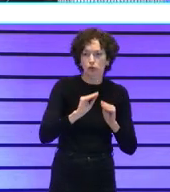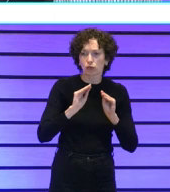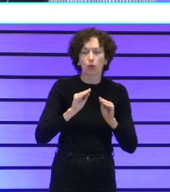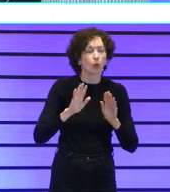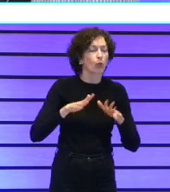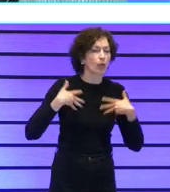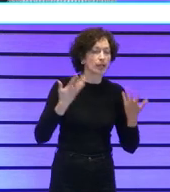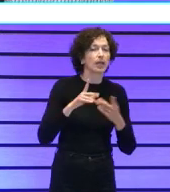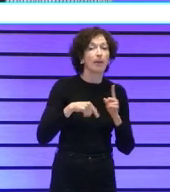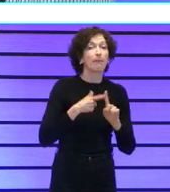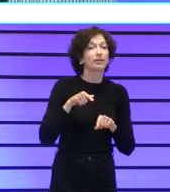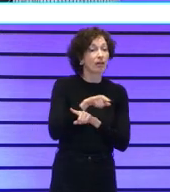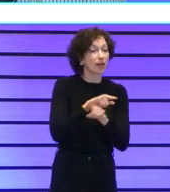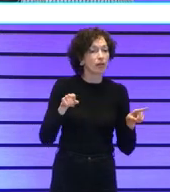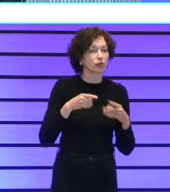quieran estar